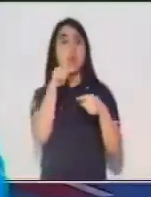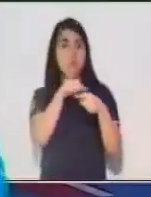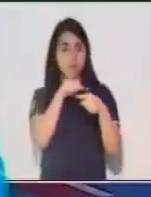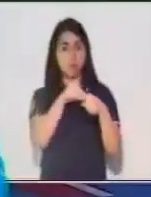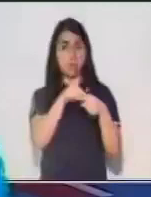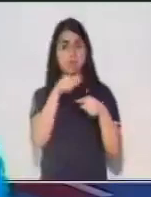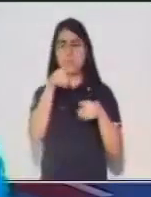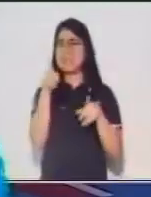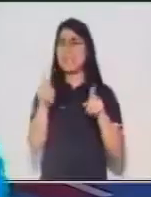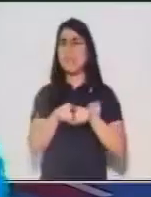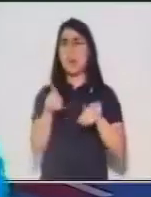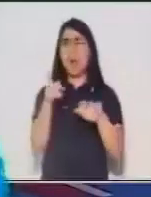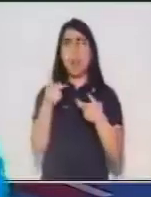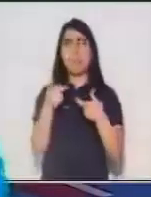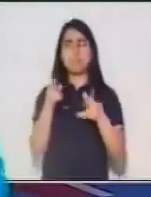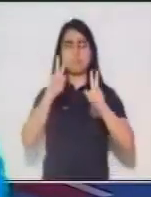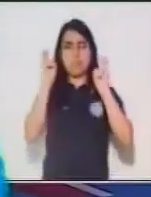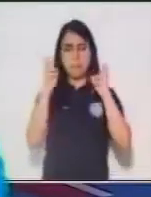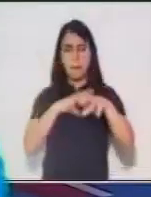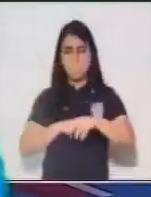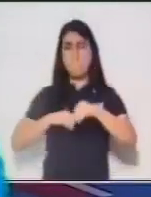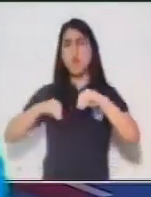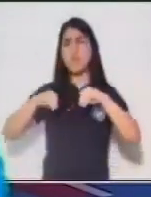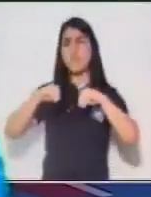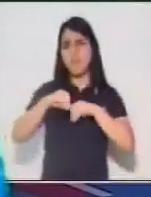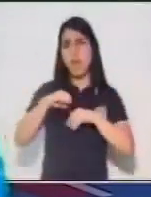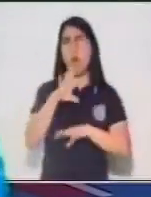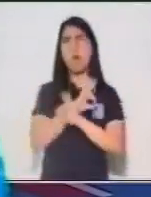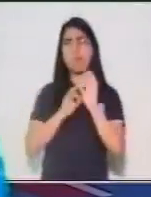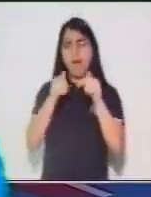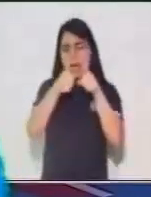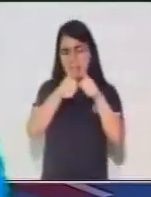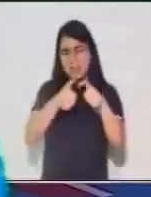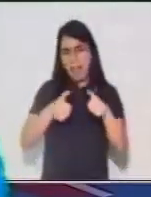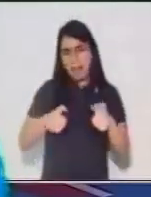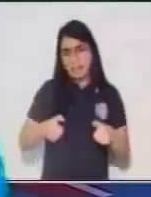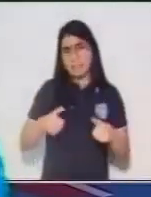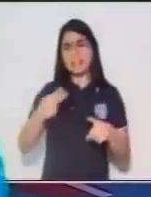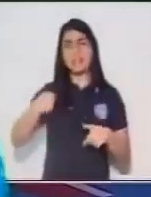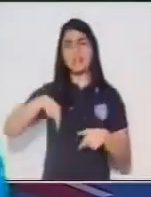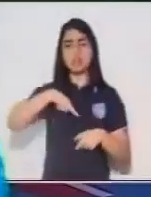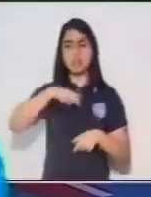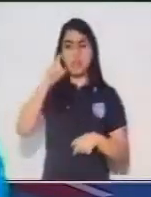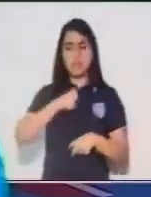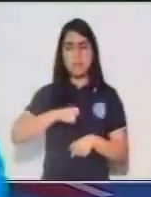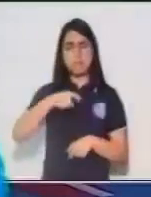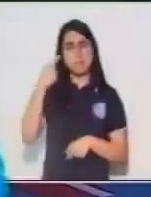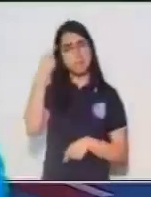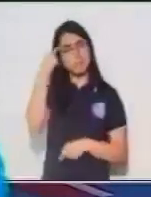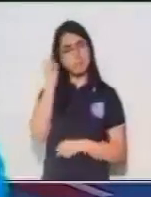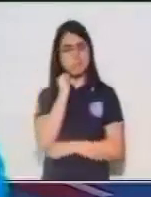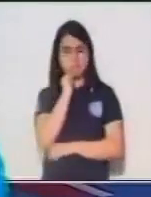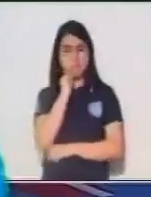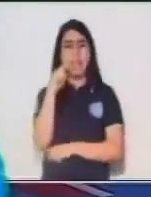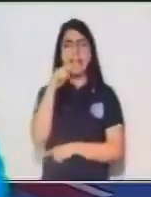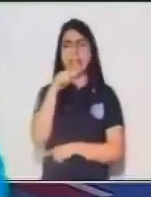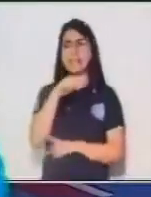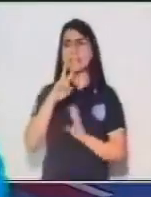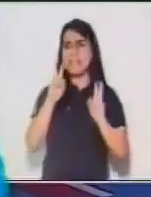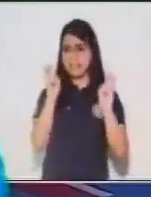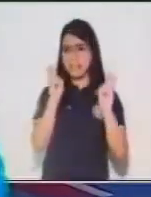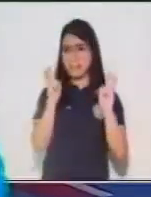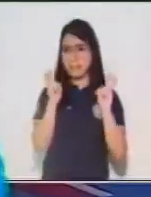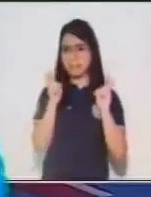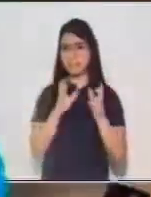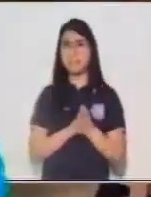análisis que debemos hacer en los sintagmas nominales y vamos a identificar cada uno de ellos en un